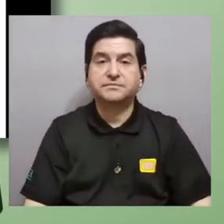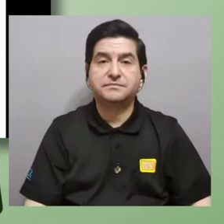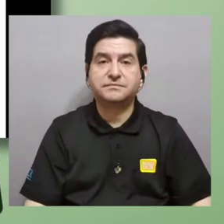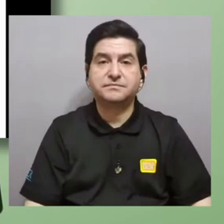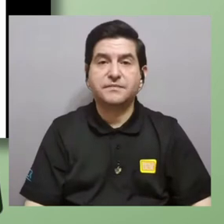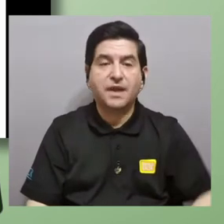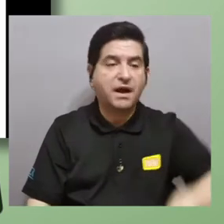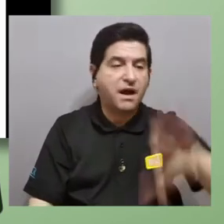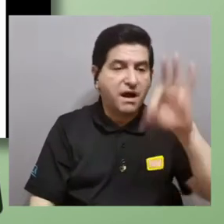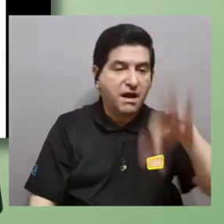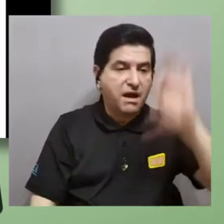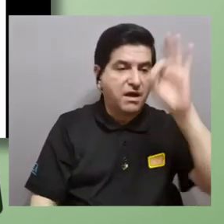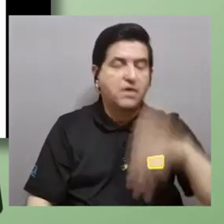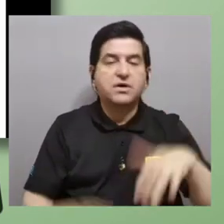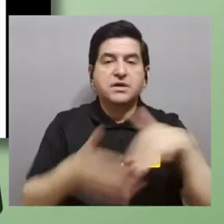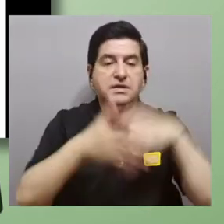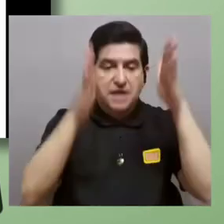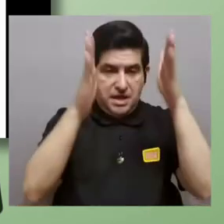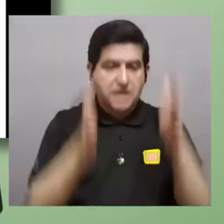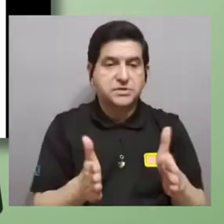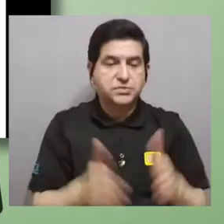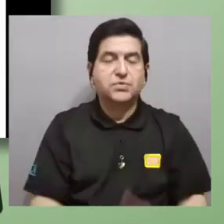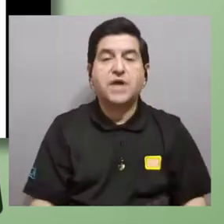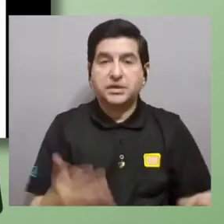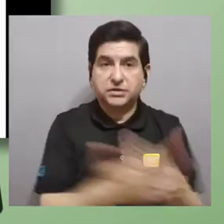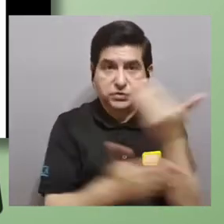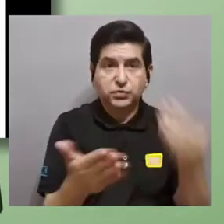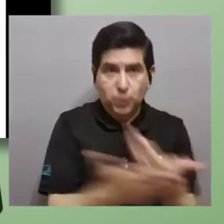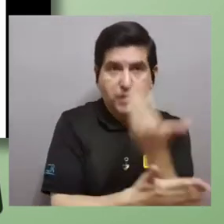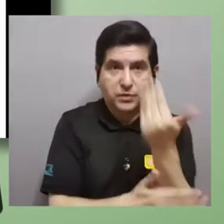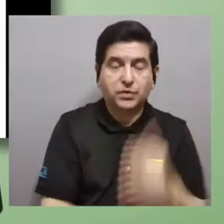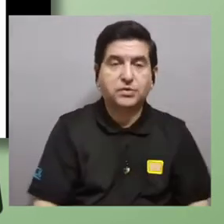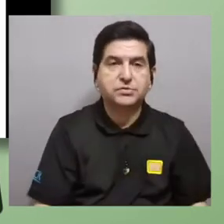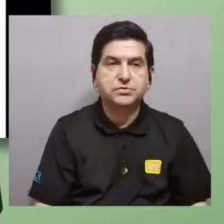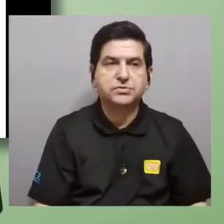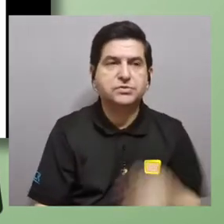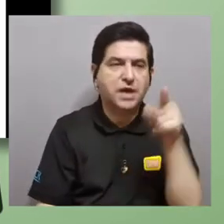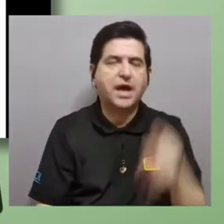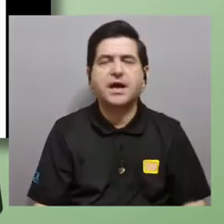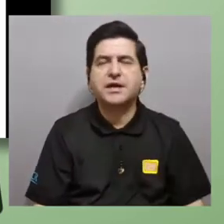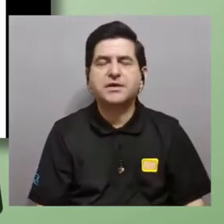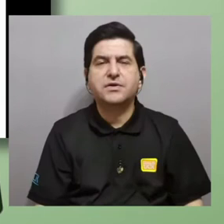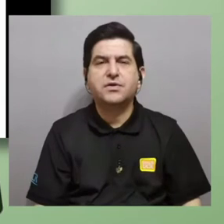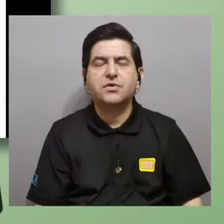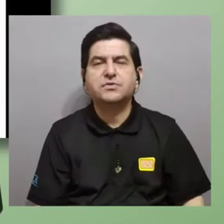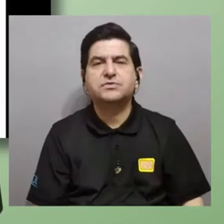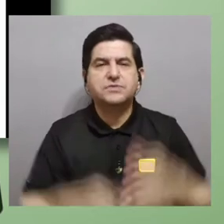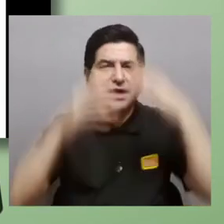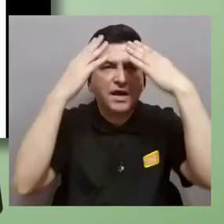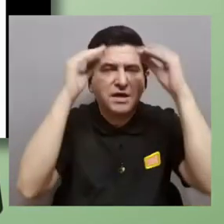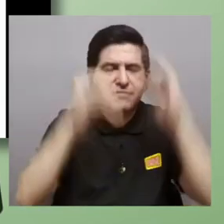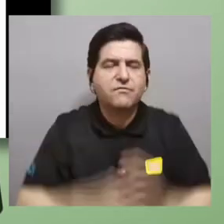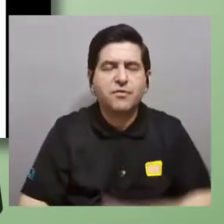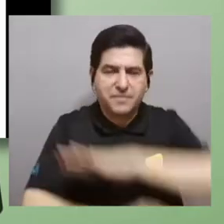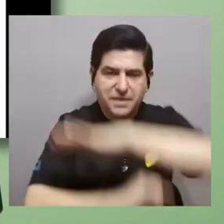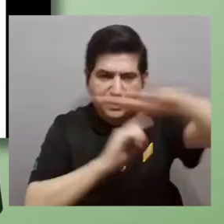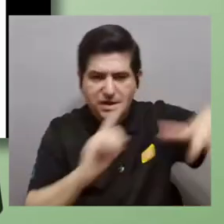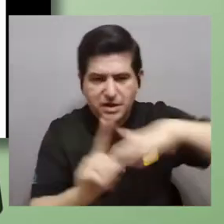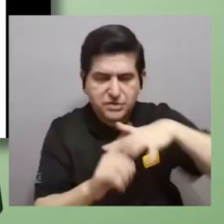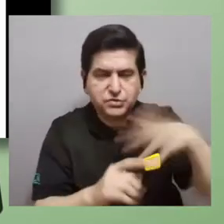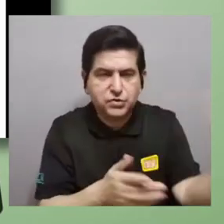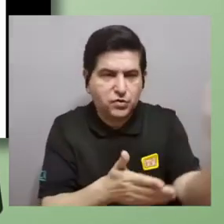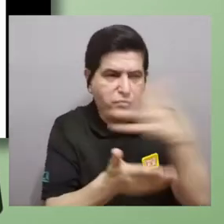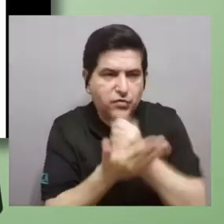encontramos que los estudiantes novatos almacenan la información que recogen del exterior